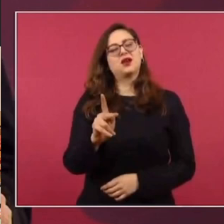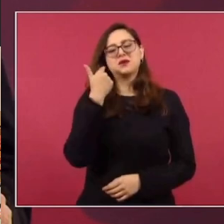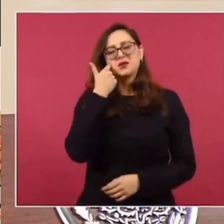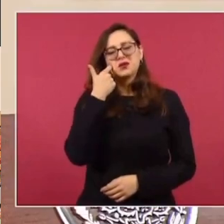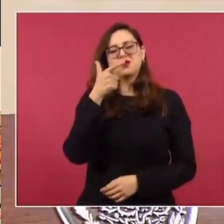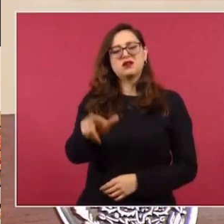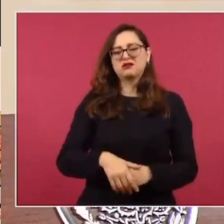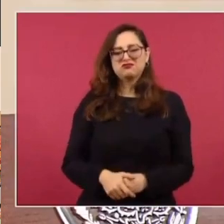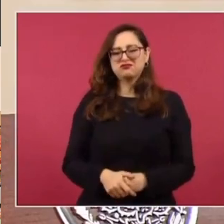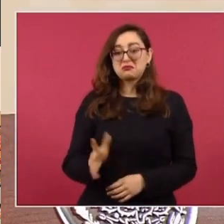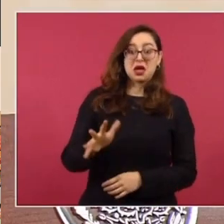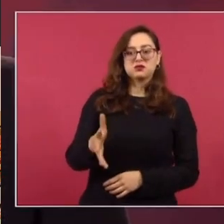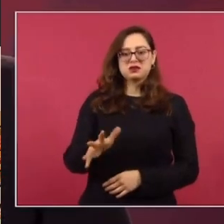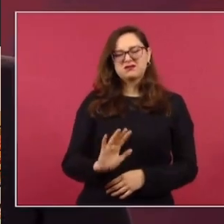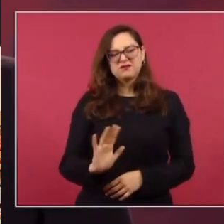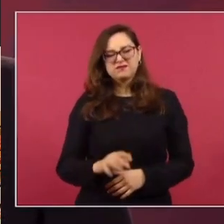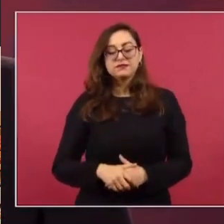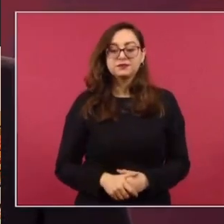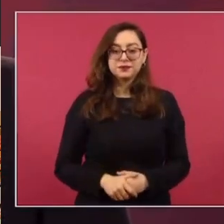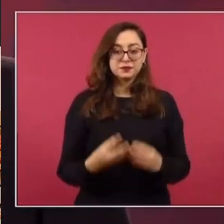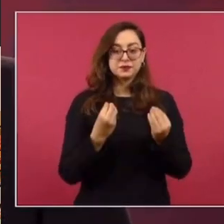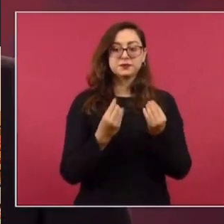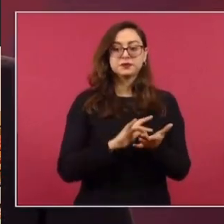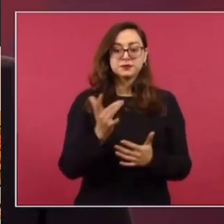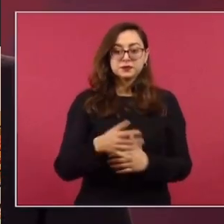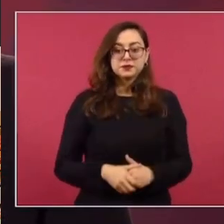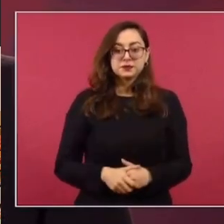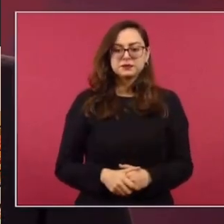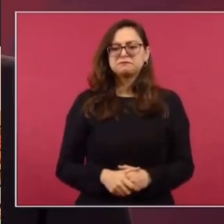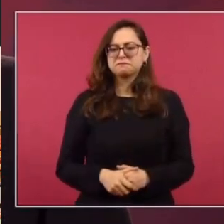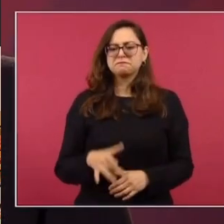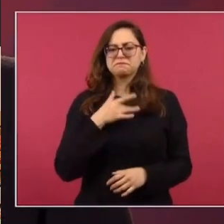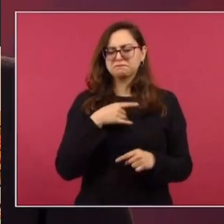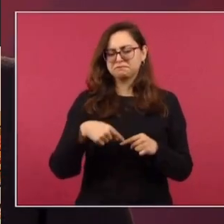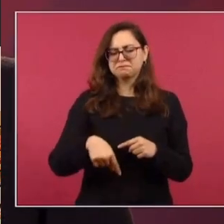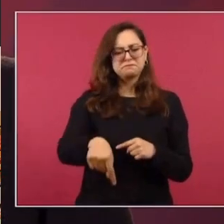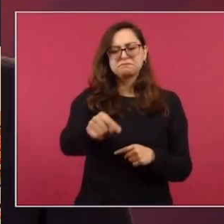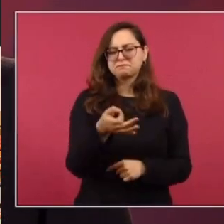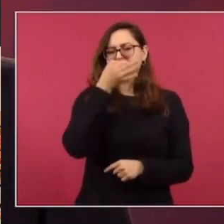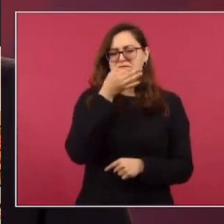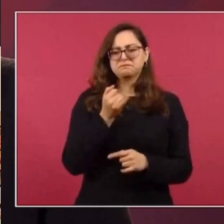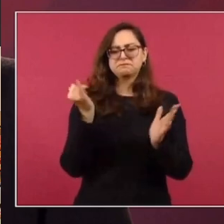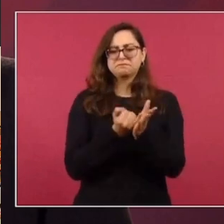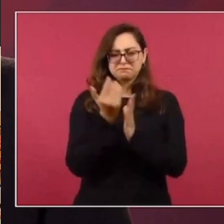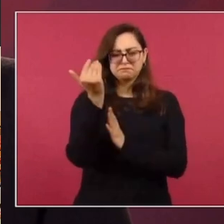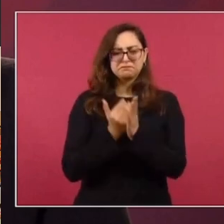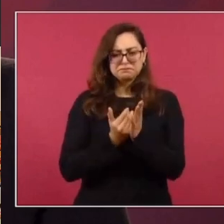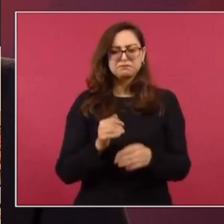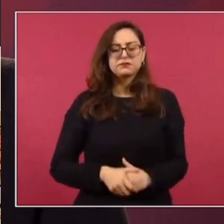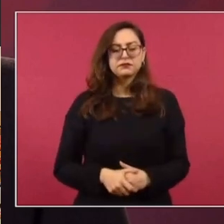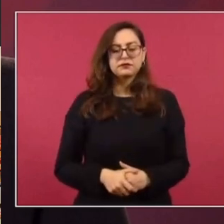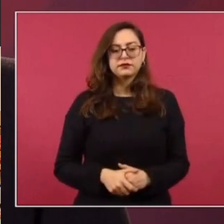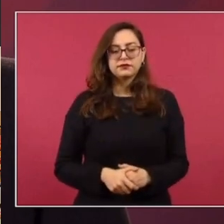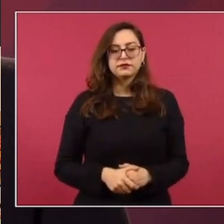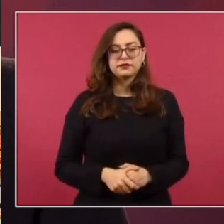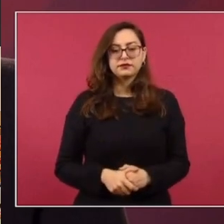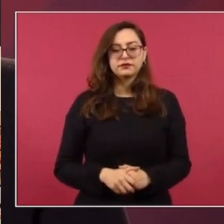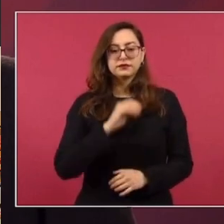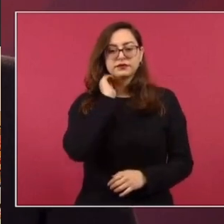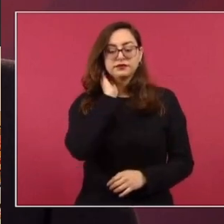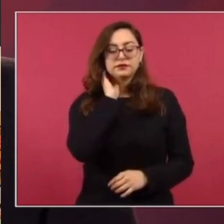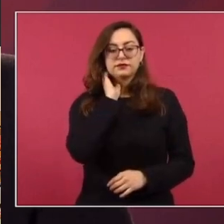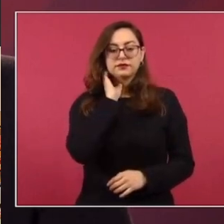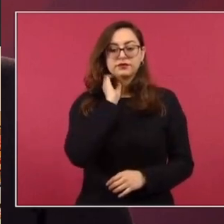quiero exponer. Muchas gracias. Muy poco tiempo, ya para los próximos datos del Inegi. Ya se van a ver,